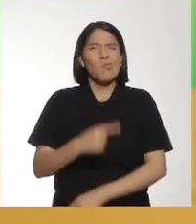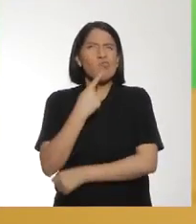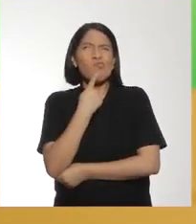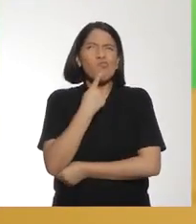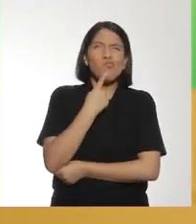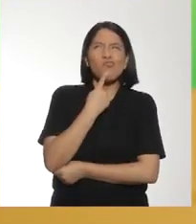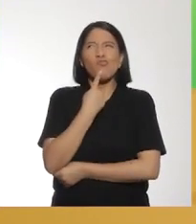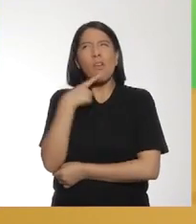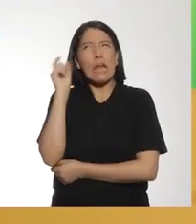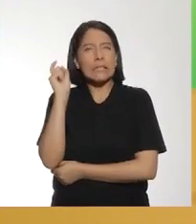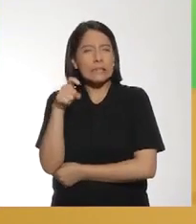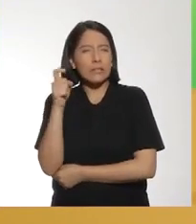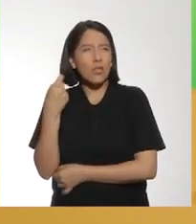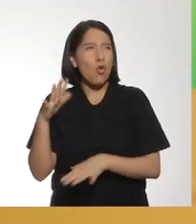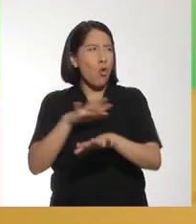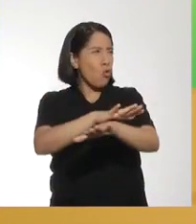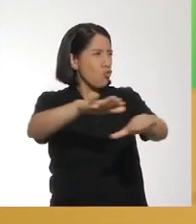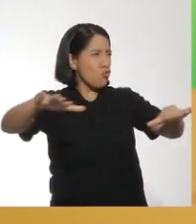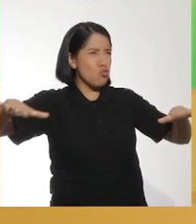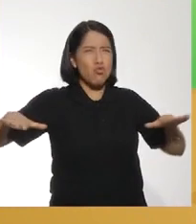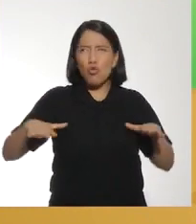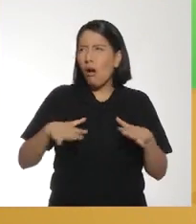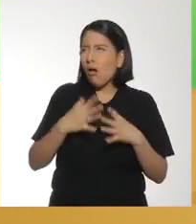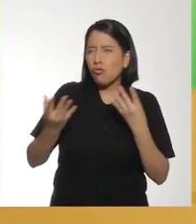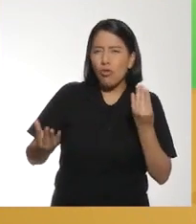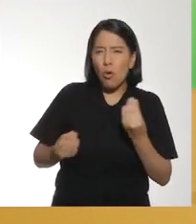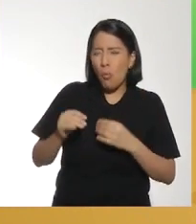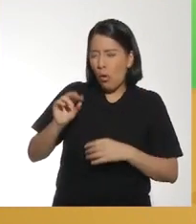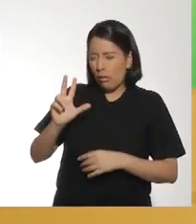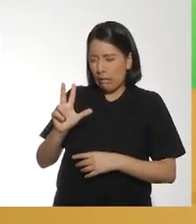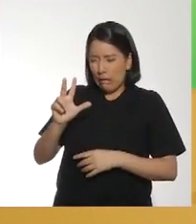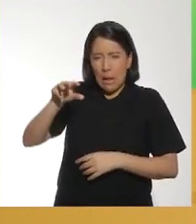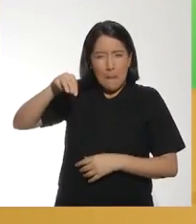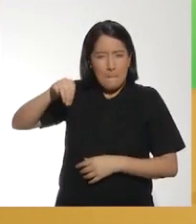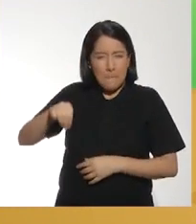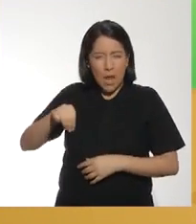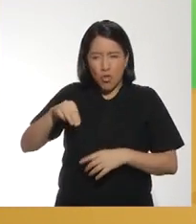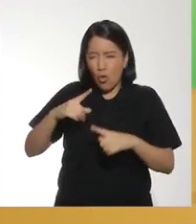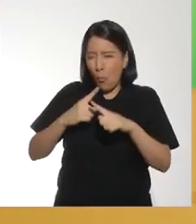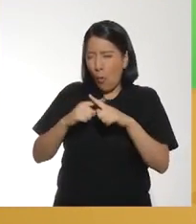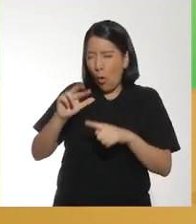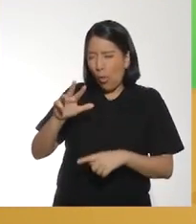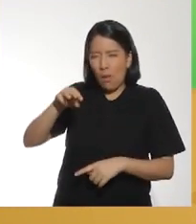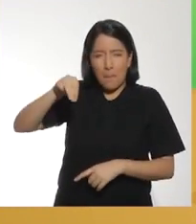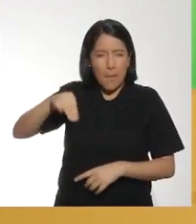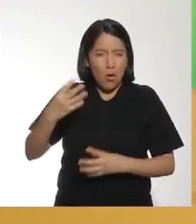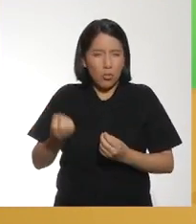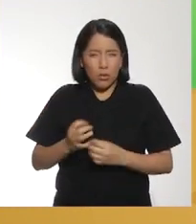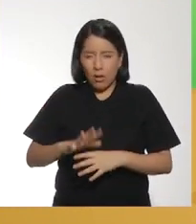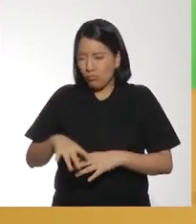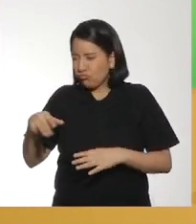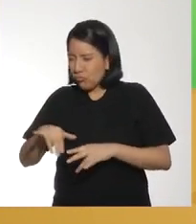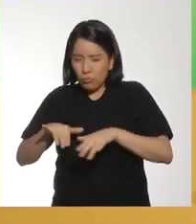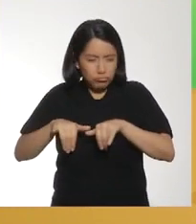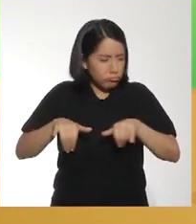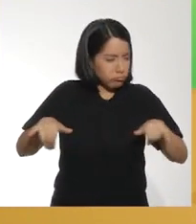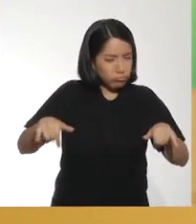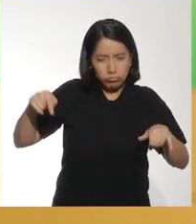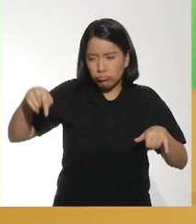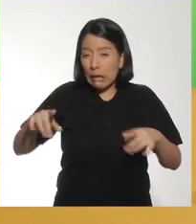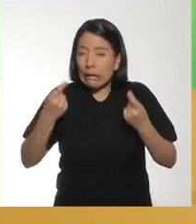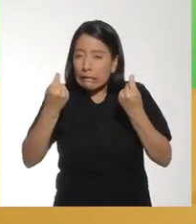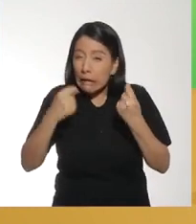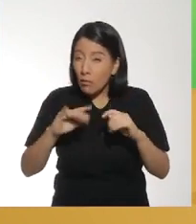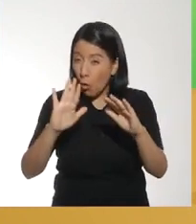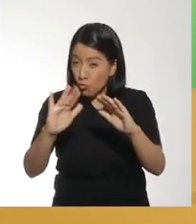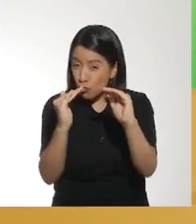Empecemos. Me parece que vamos a necesitar un espacio de más o menos tres por tres metros, o sea, doce pasos. Si lo hacemos